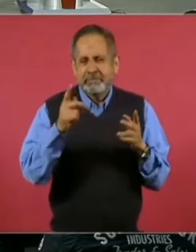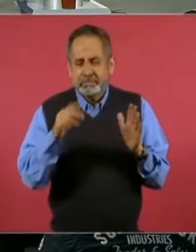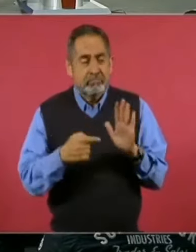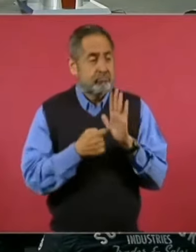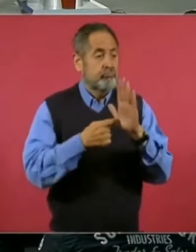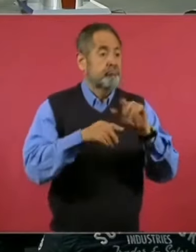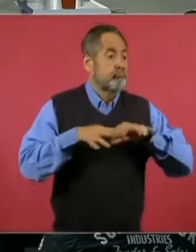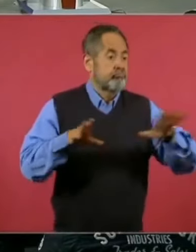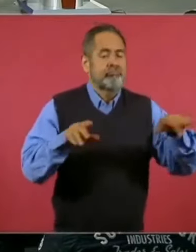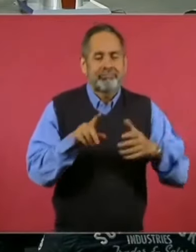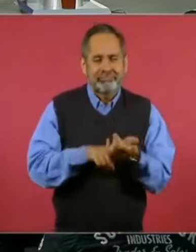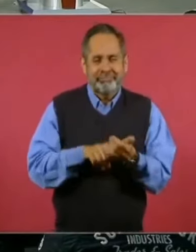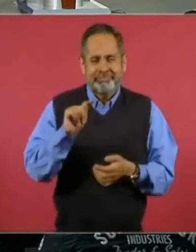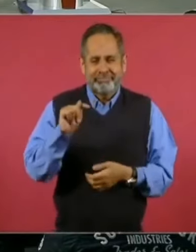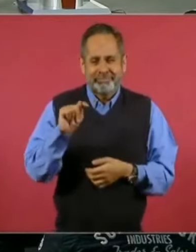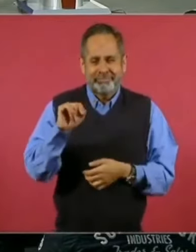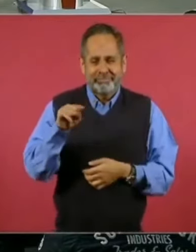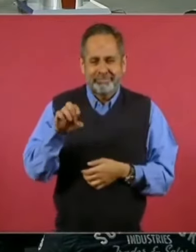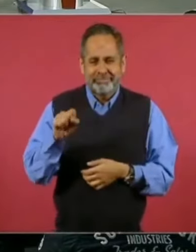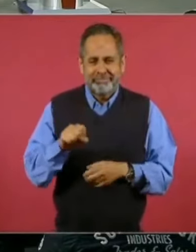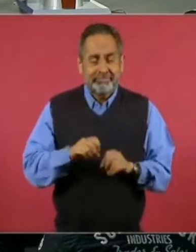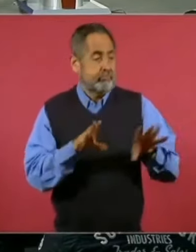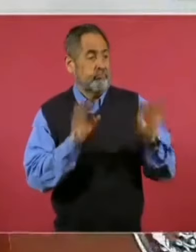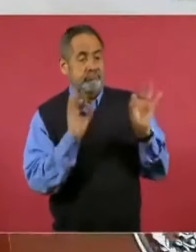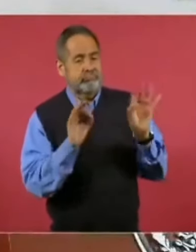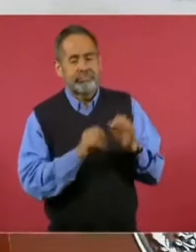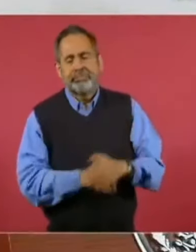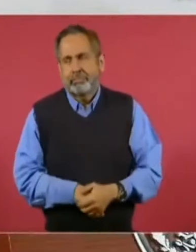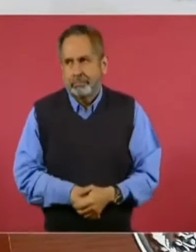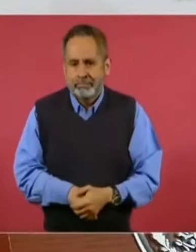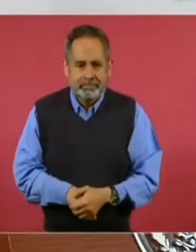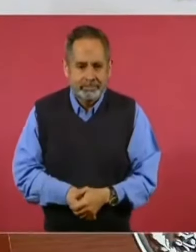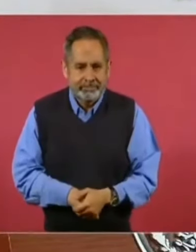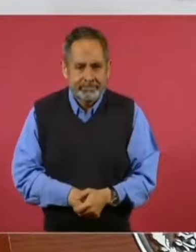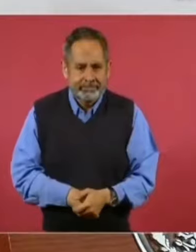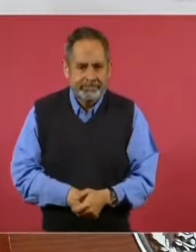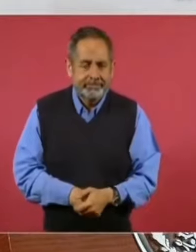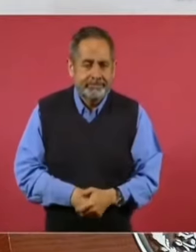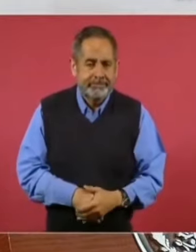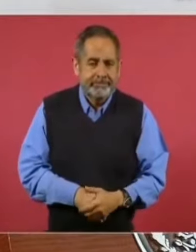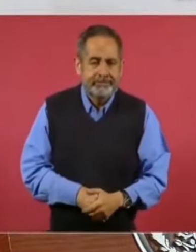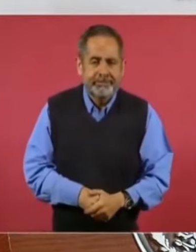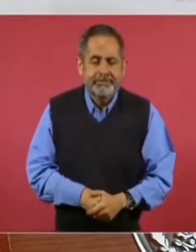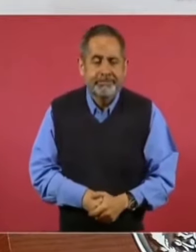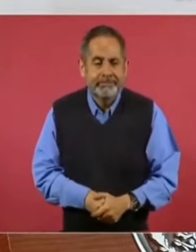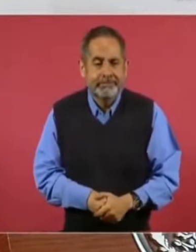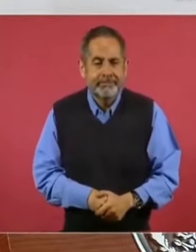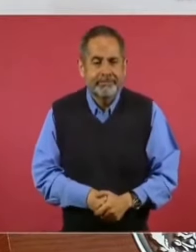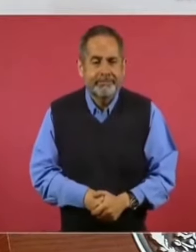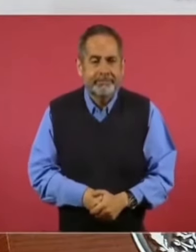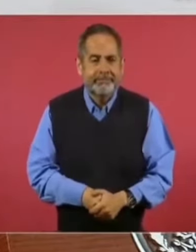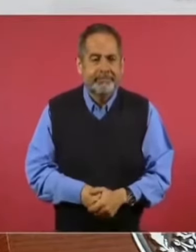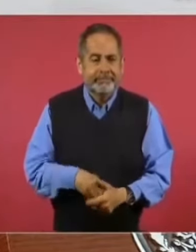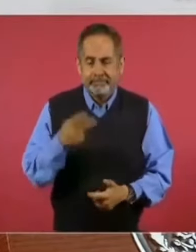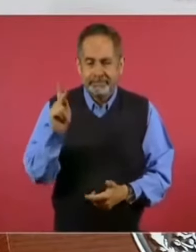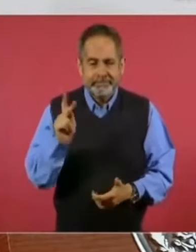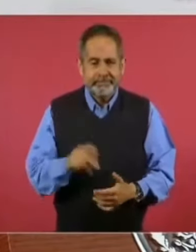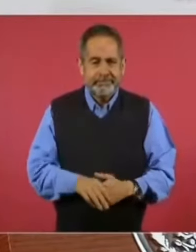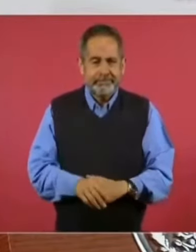pero sí,